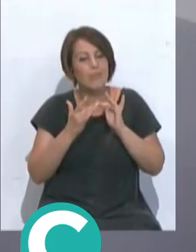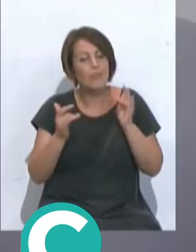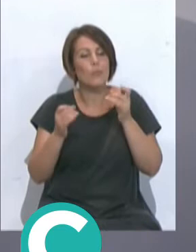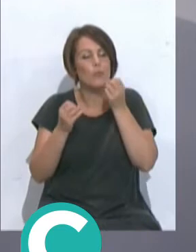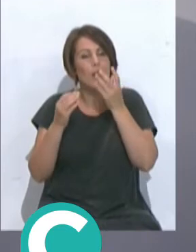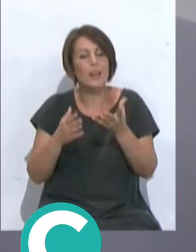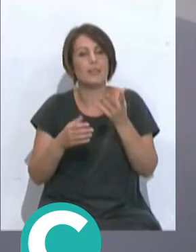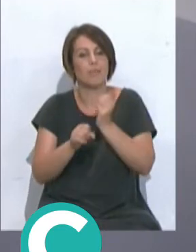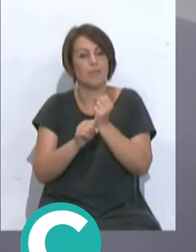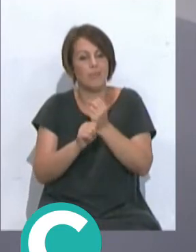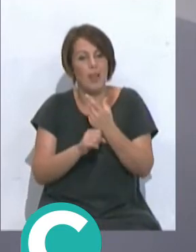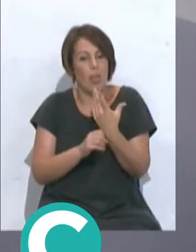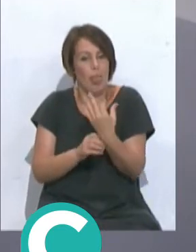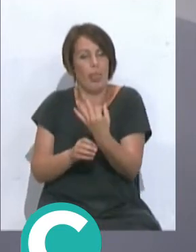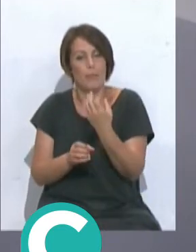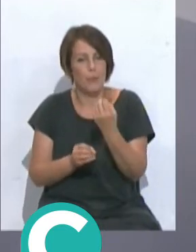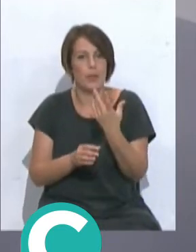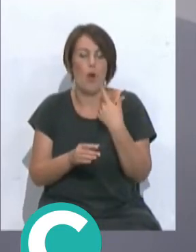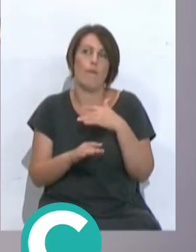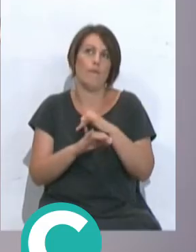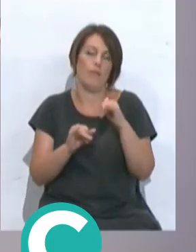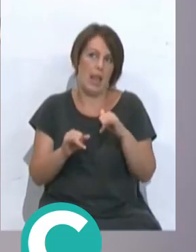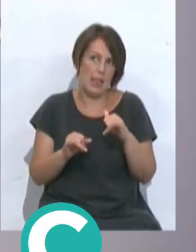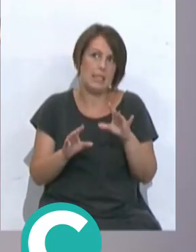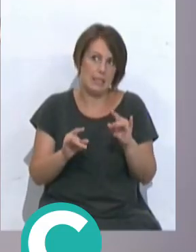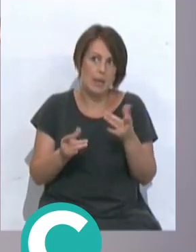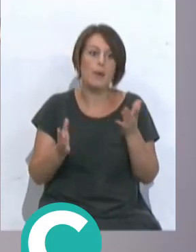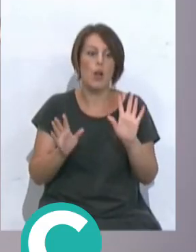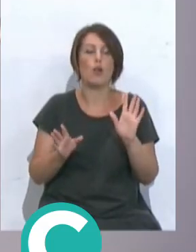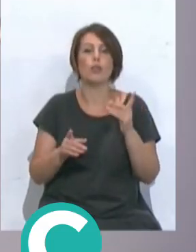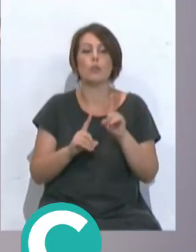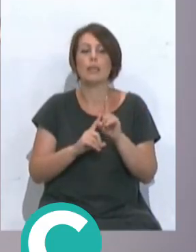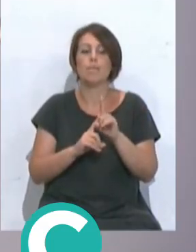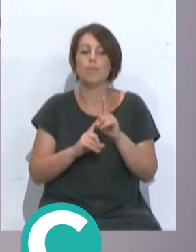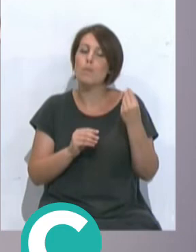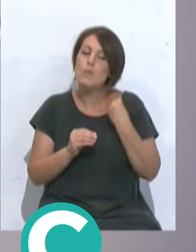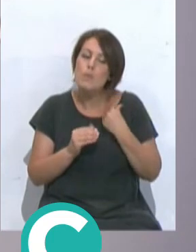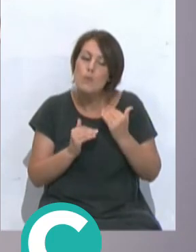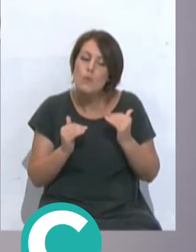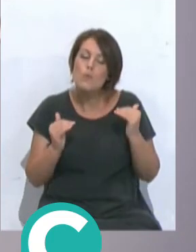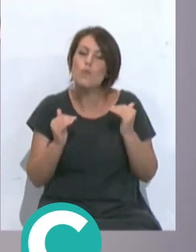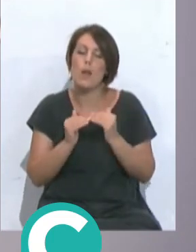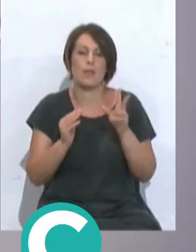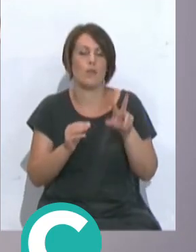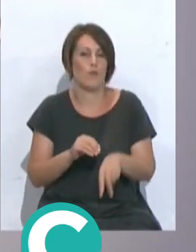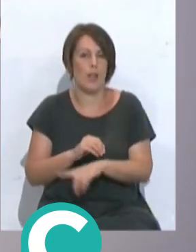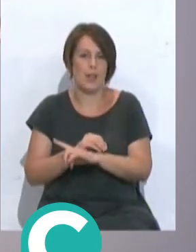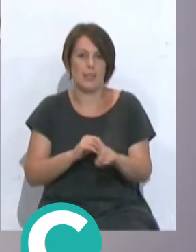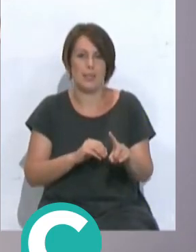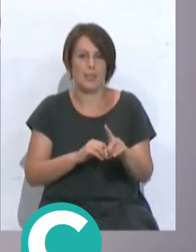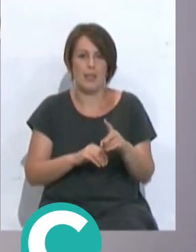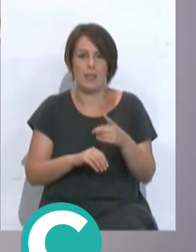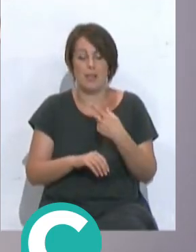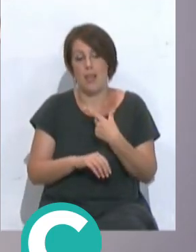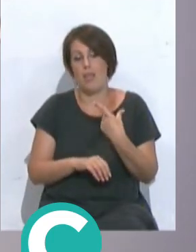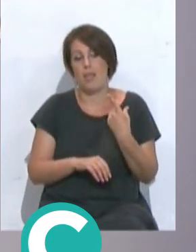pillan y tal y ahí no te digo no he sido infeliz pero claro a lo mejor no he alcanzado ese punto de felicidad personal evidentemente en